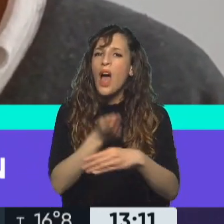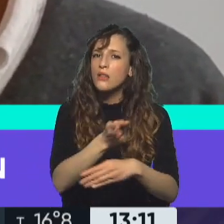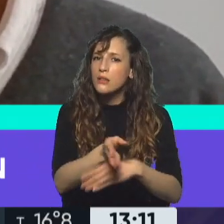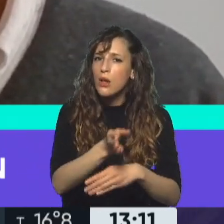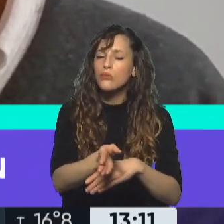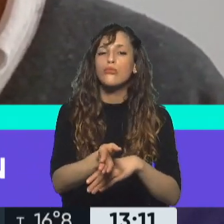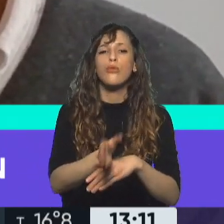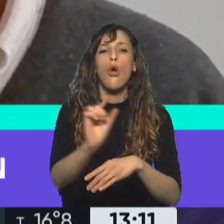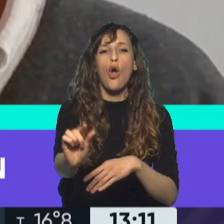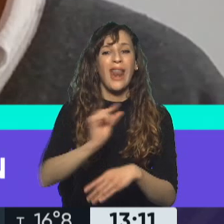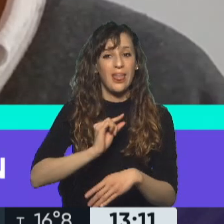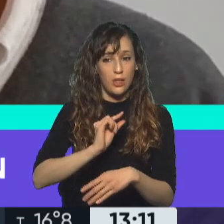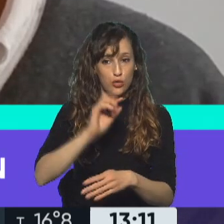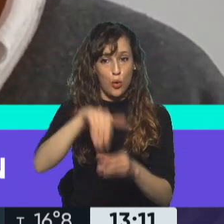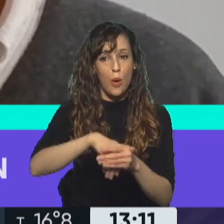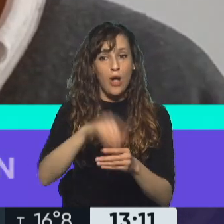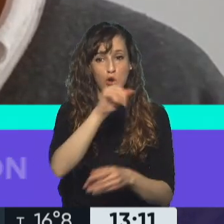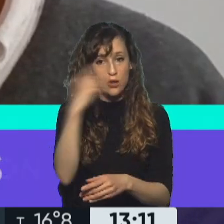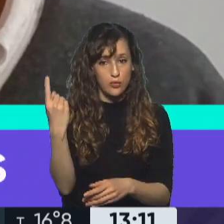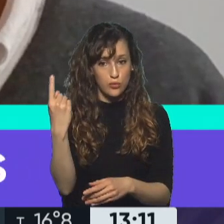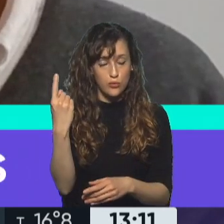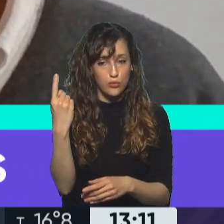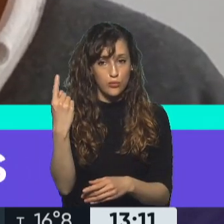Banco Nación, me refiero a los médicos que obviamente trabajan para PAMI.